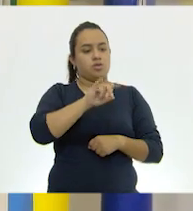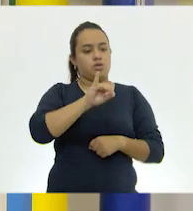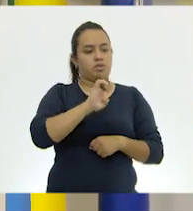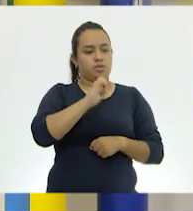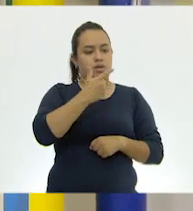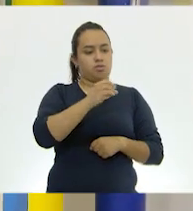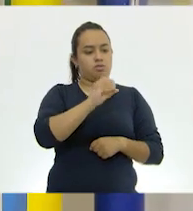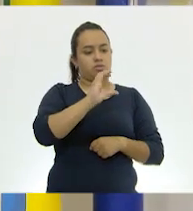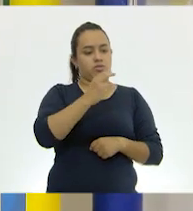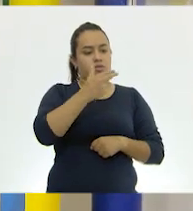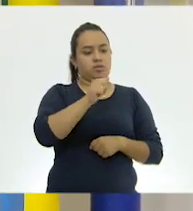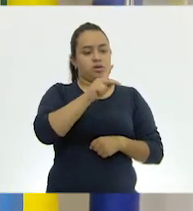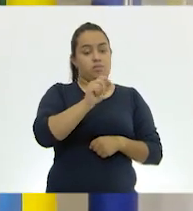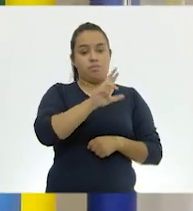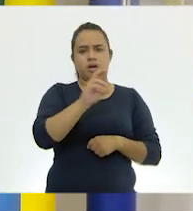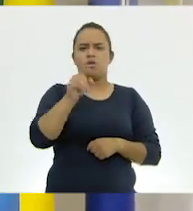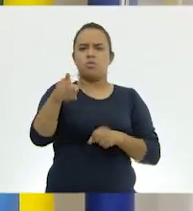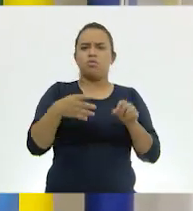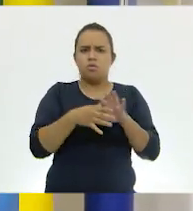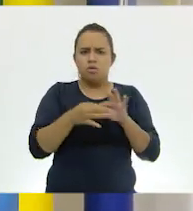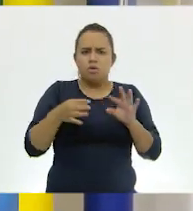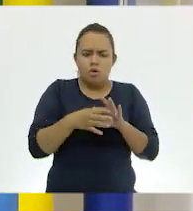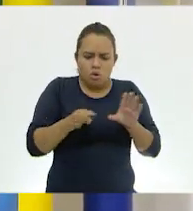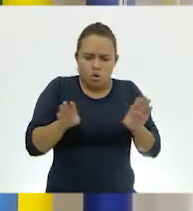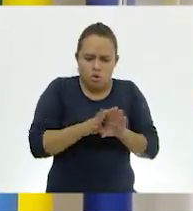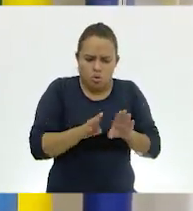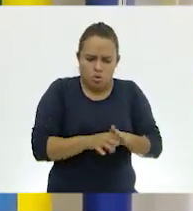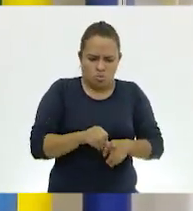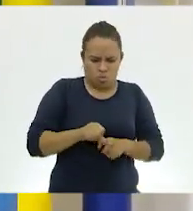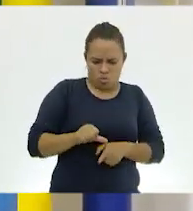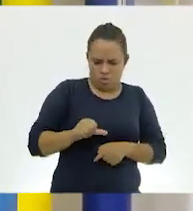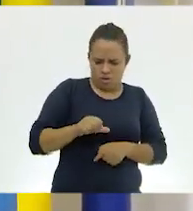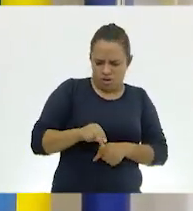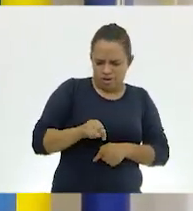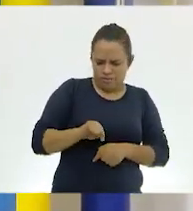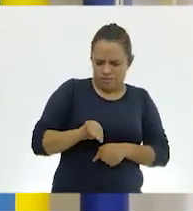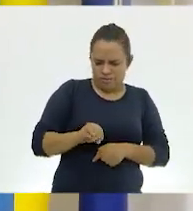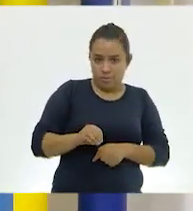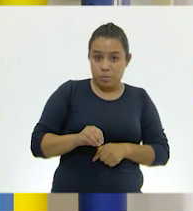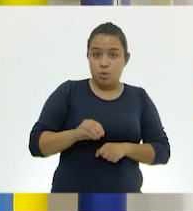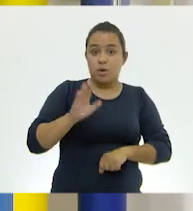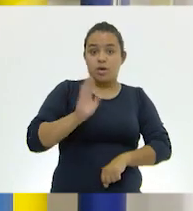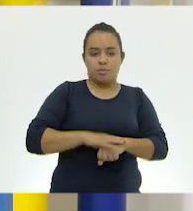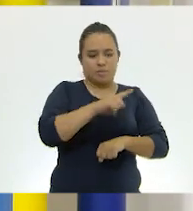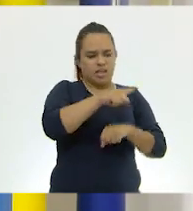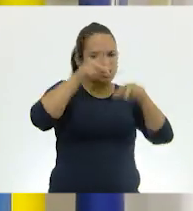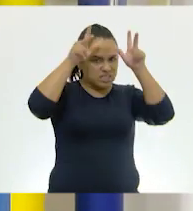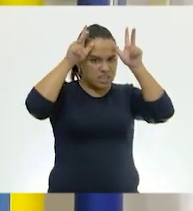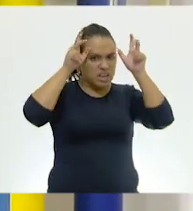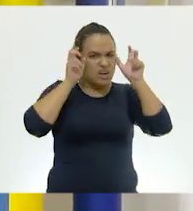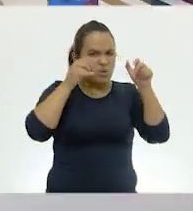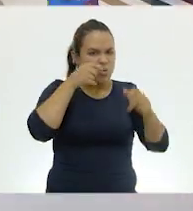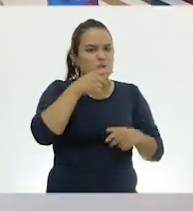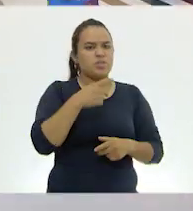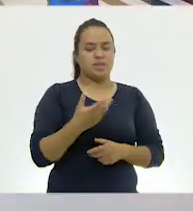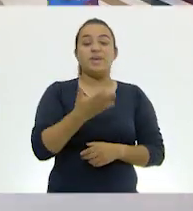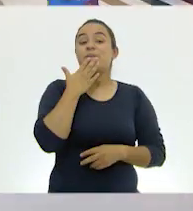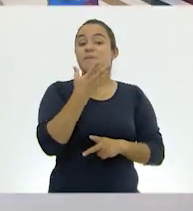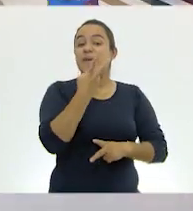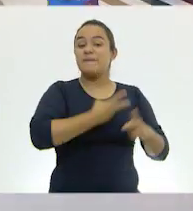Chaparro Herrera, que nos va hablar un poco más acerca de los anfibios y específicamente de los ajolotes. ¡Bienvenido!